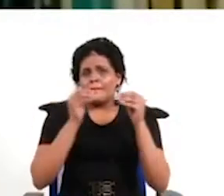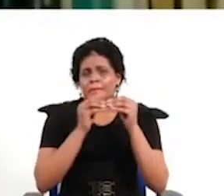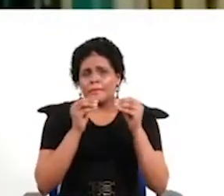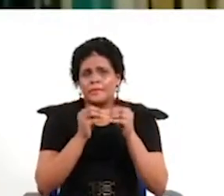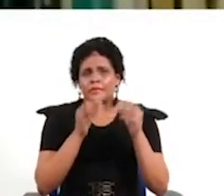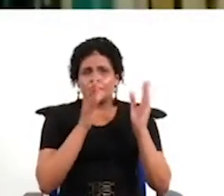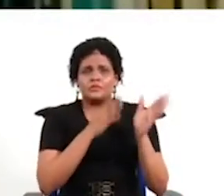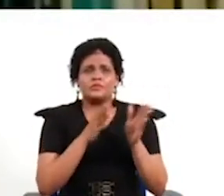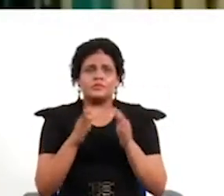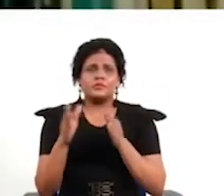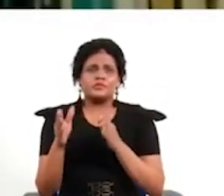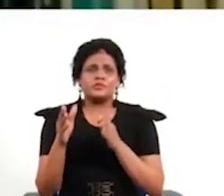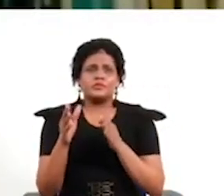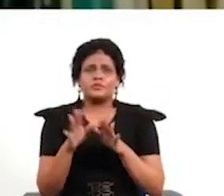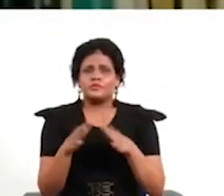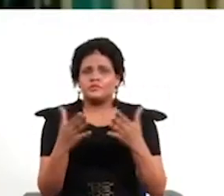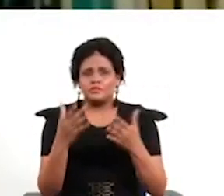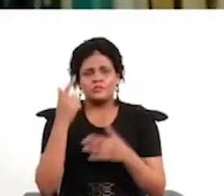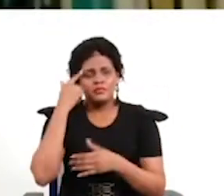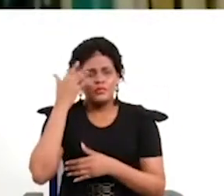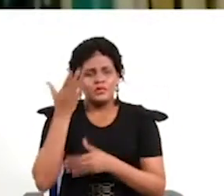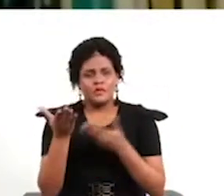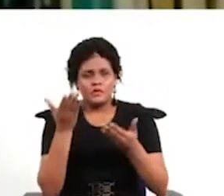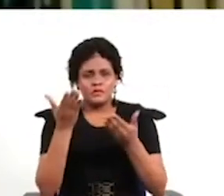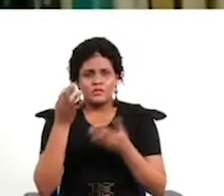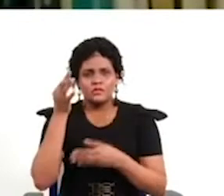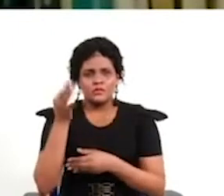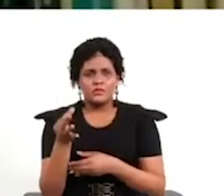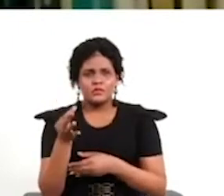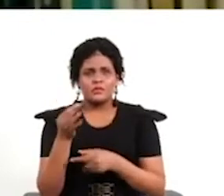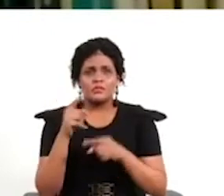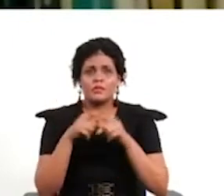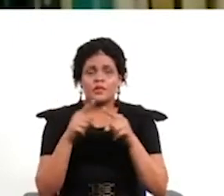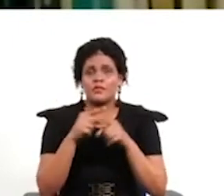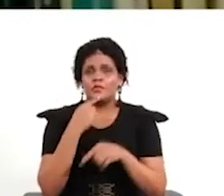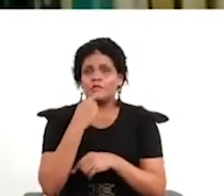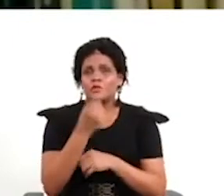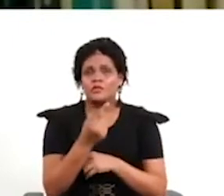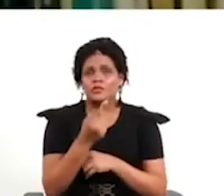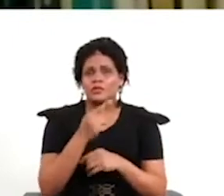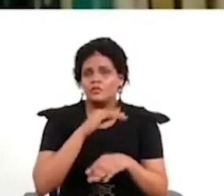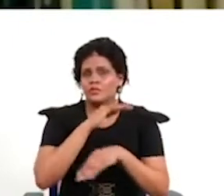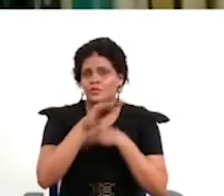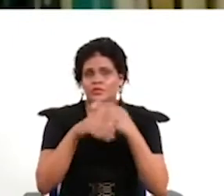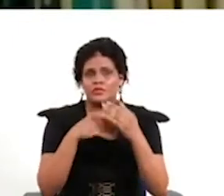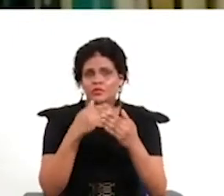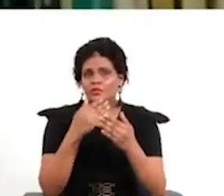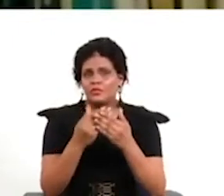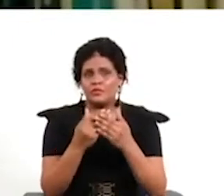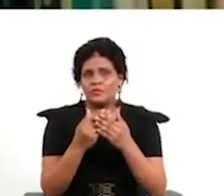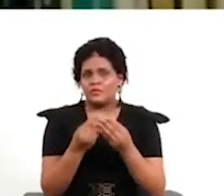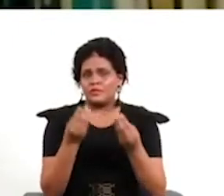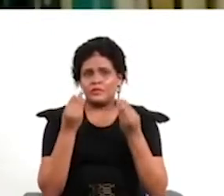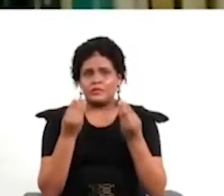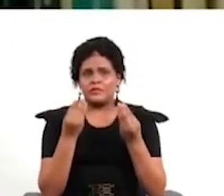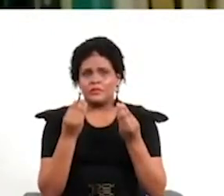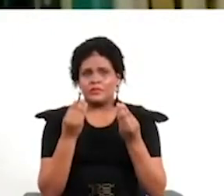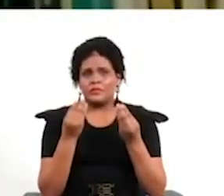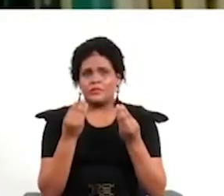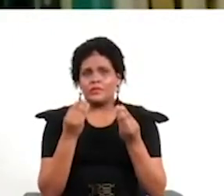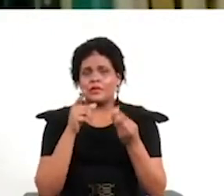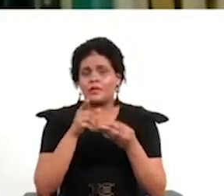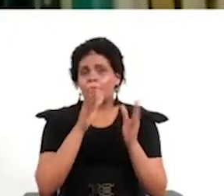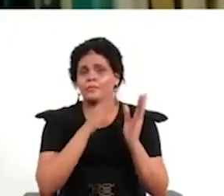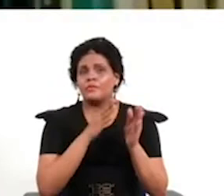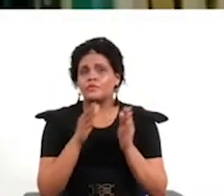polarizado y enrarecido me parece este escenario pero como digo no estamos hablando en el caso chileno de un proceso